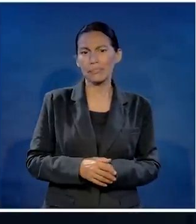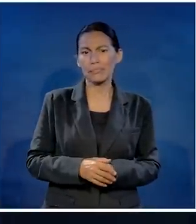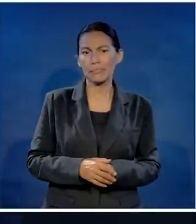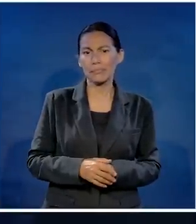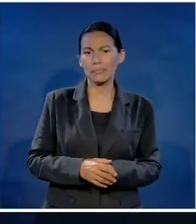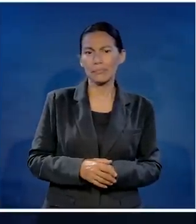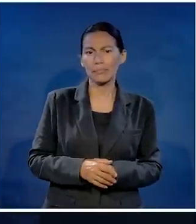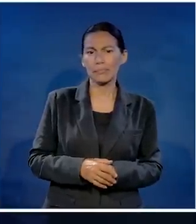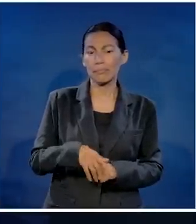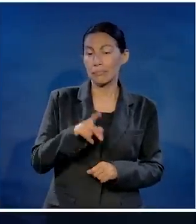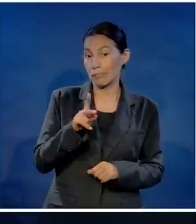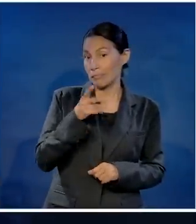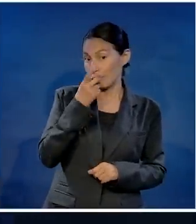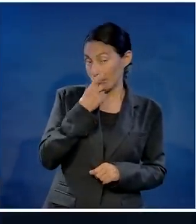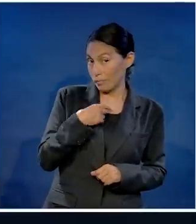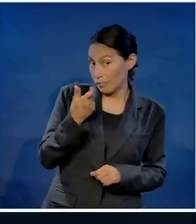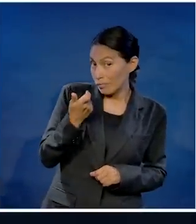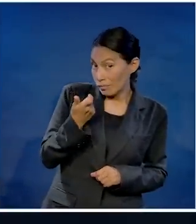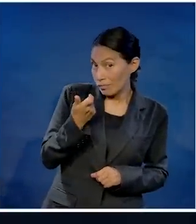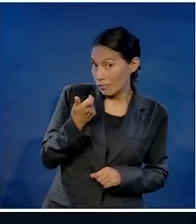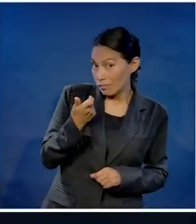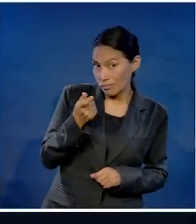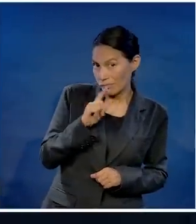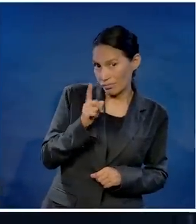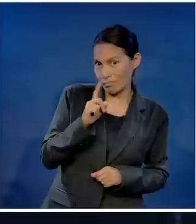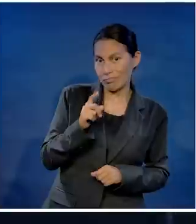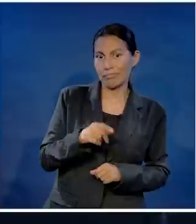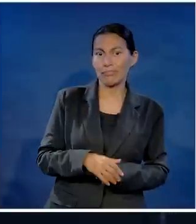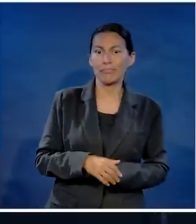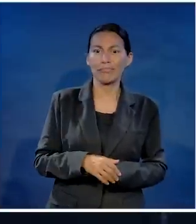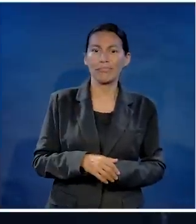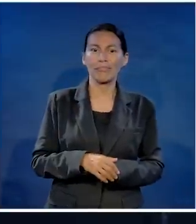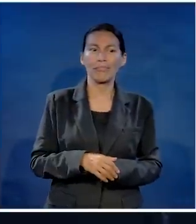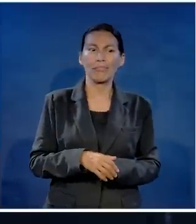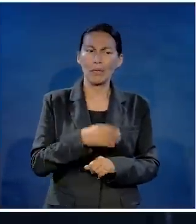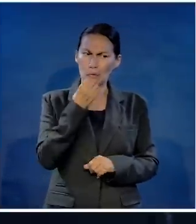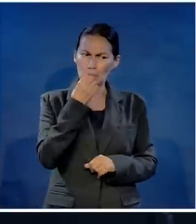la idea estaba buena pero él no me dijo ¿cómo?